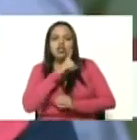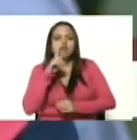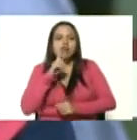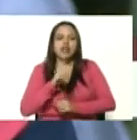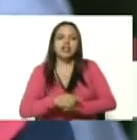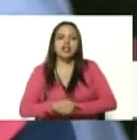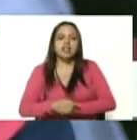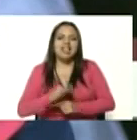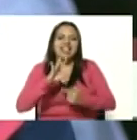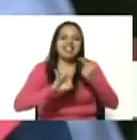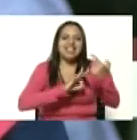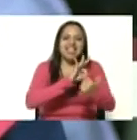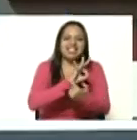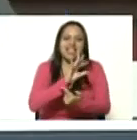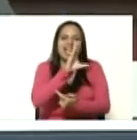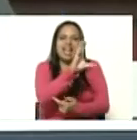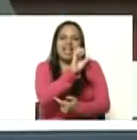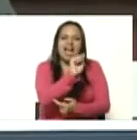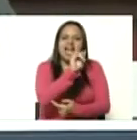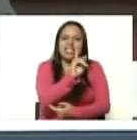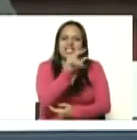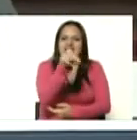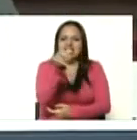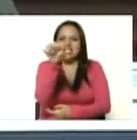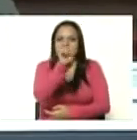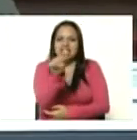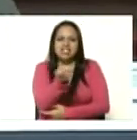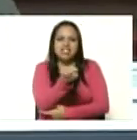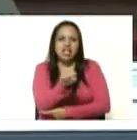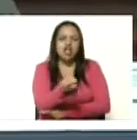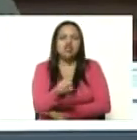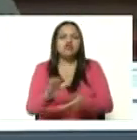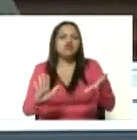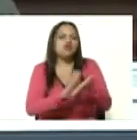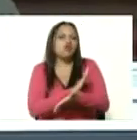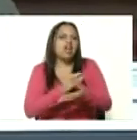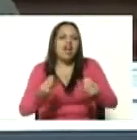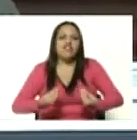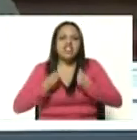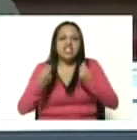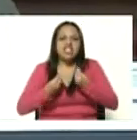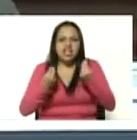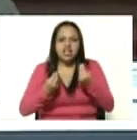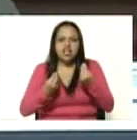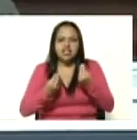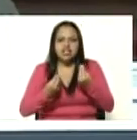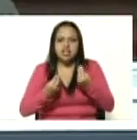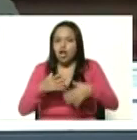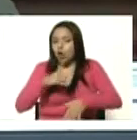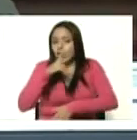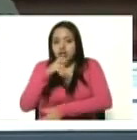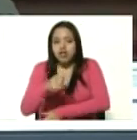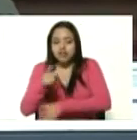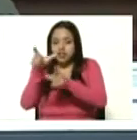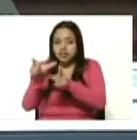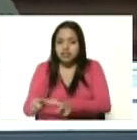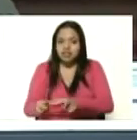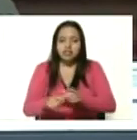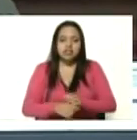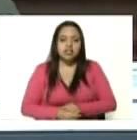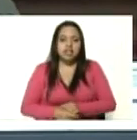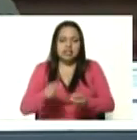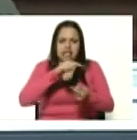basada en la terrorífica y criminal vida de Fidel Vicente y Carlos